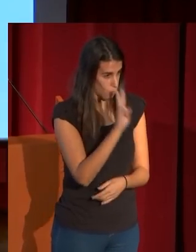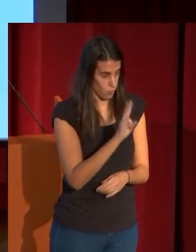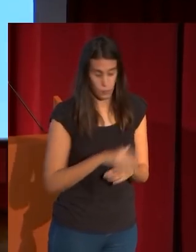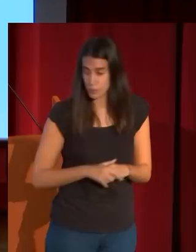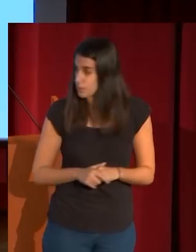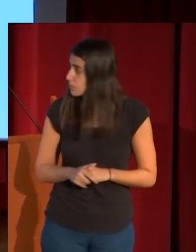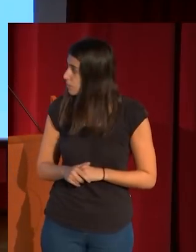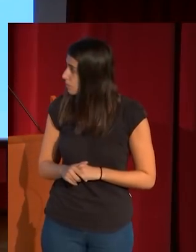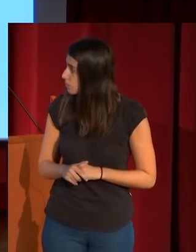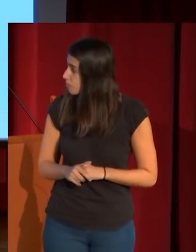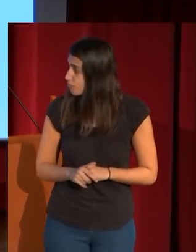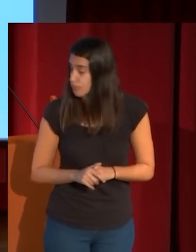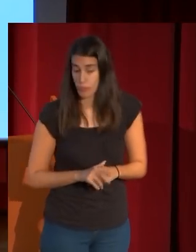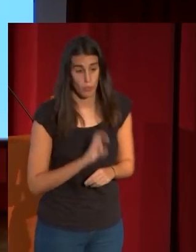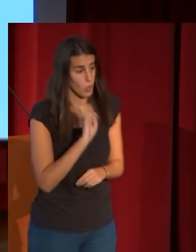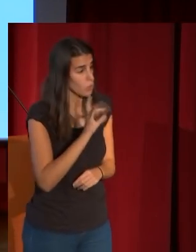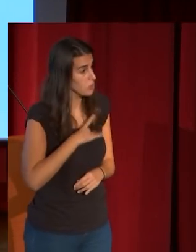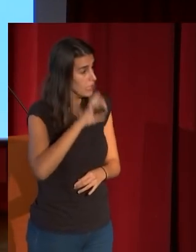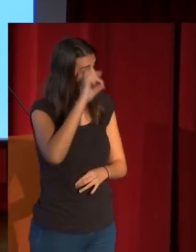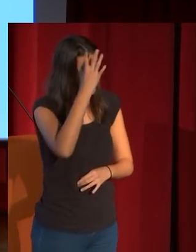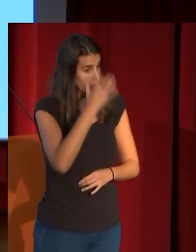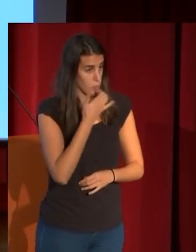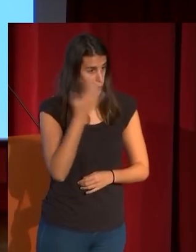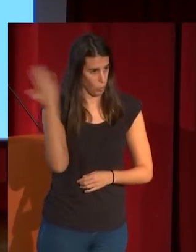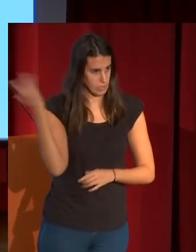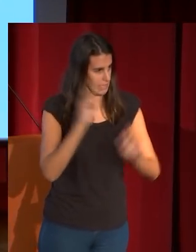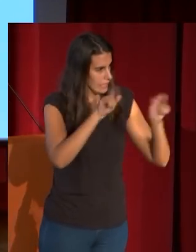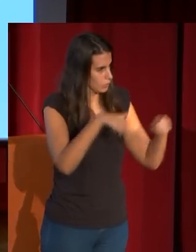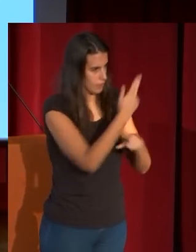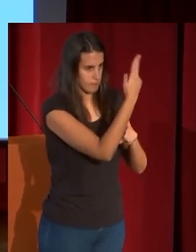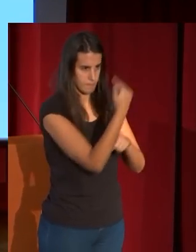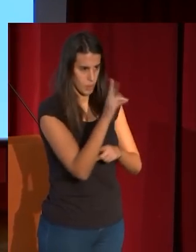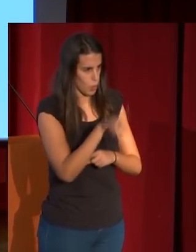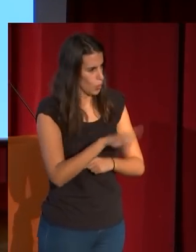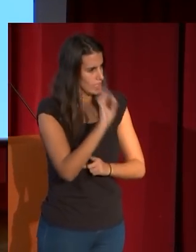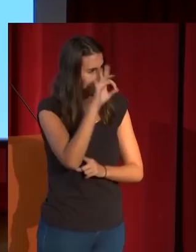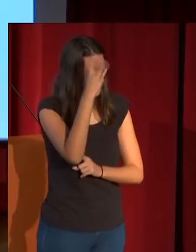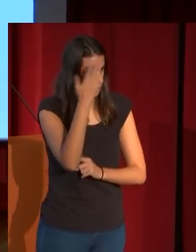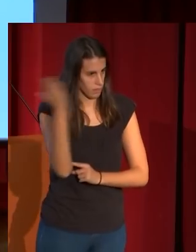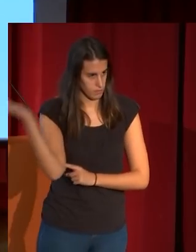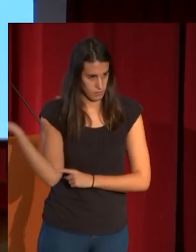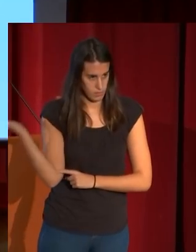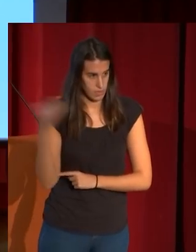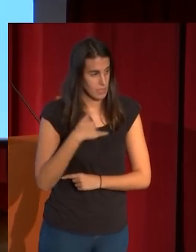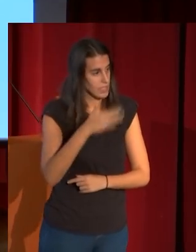Otras son recreaciones inventadas, como esta que dedica a Carderera y que hace en Madrid, con una fantasía del zoco